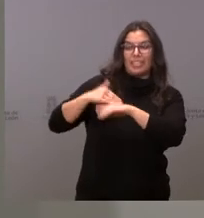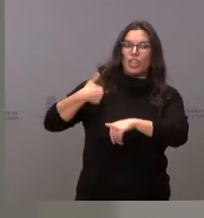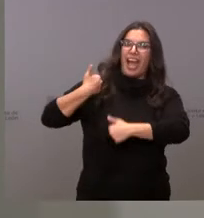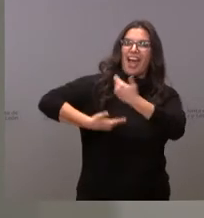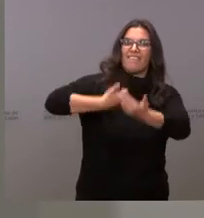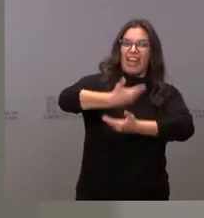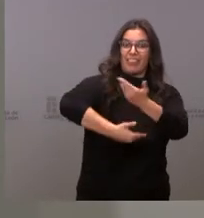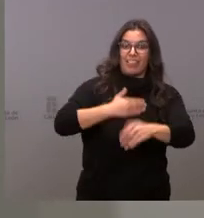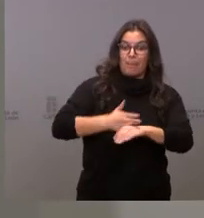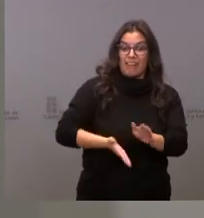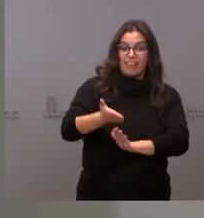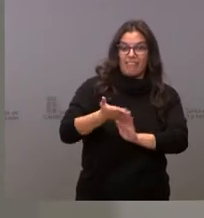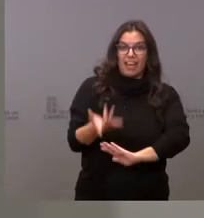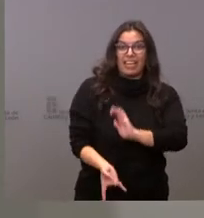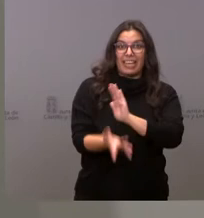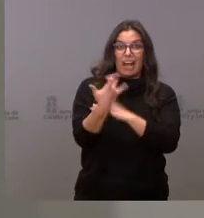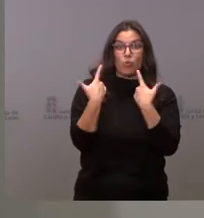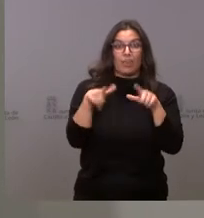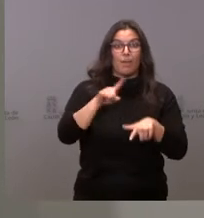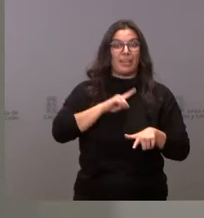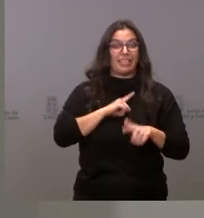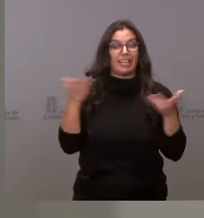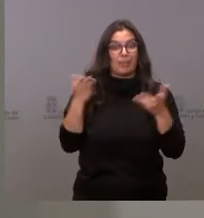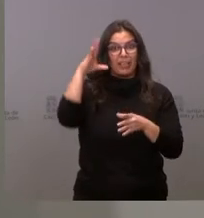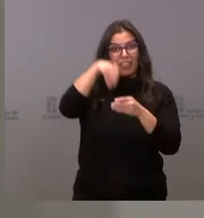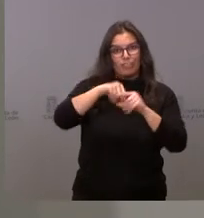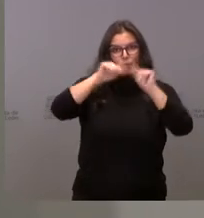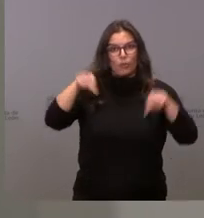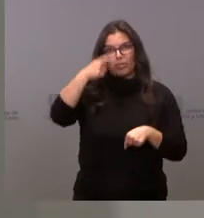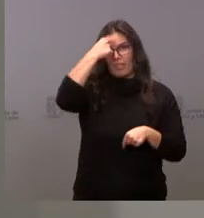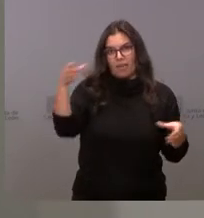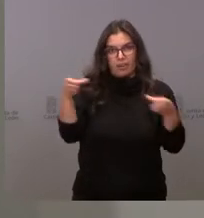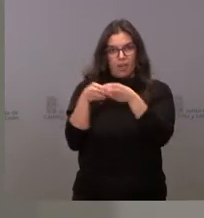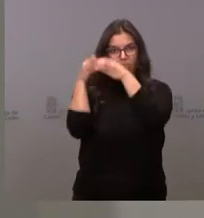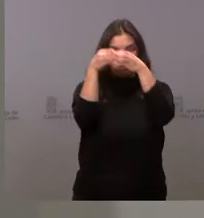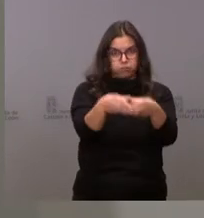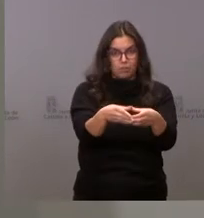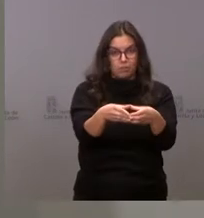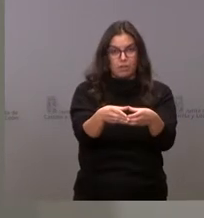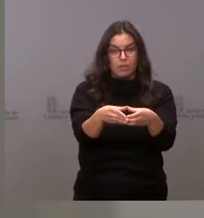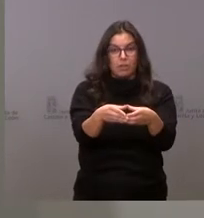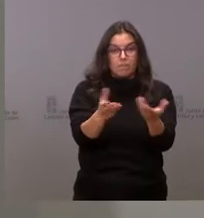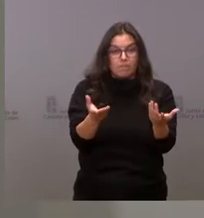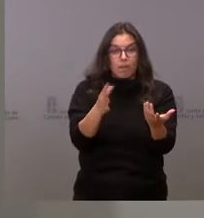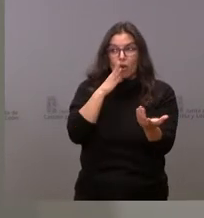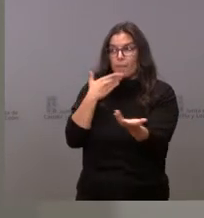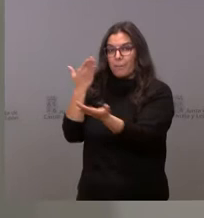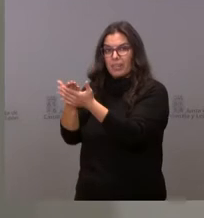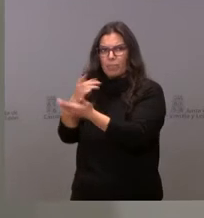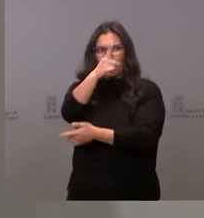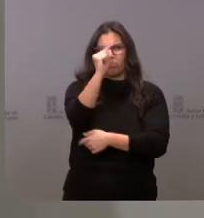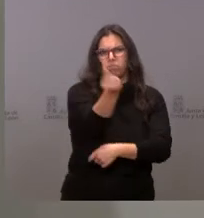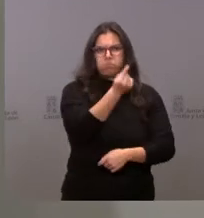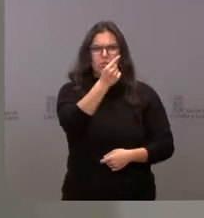con la creación de esta unidad en la provincia de Ávila. No sé a qué cinismo se